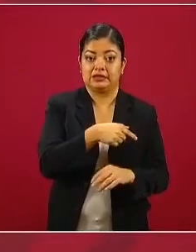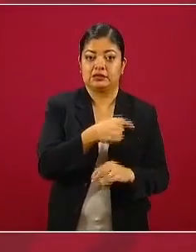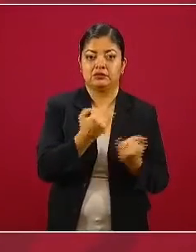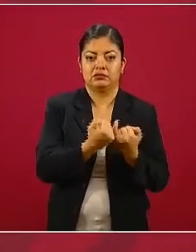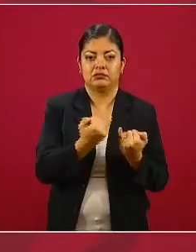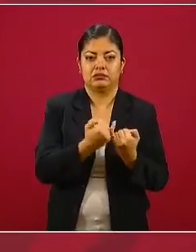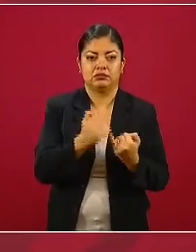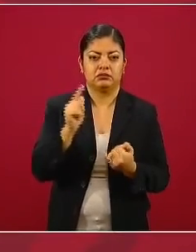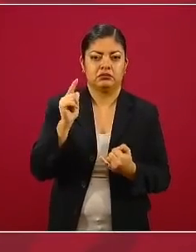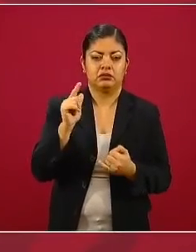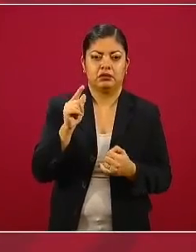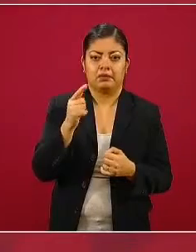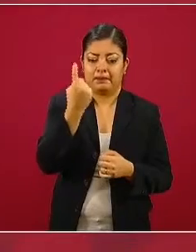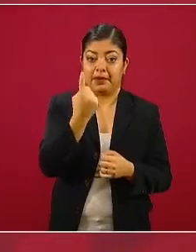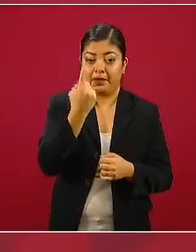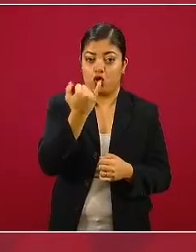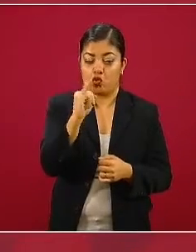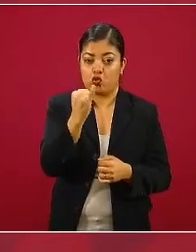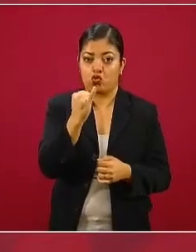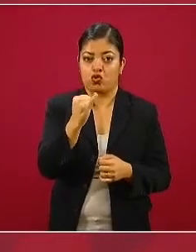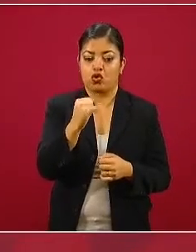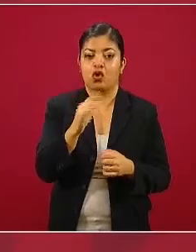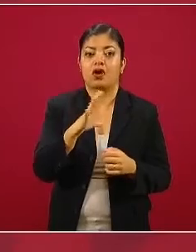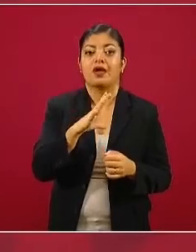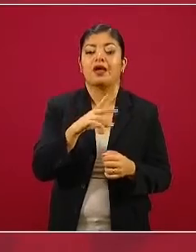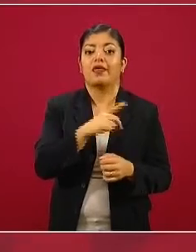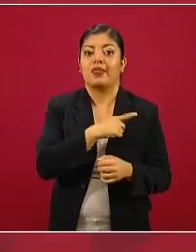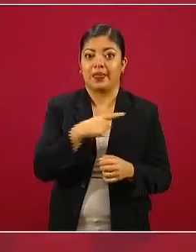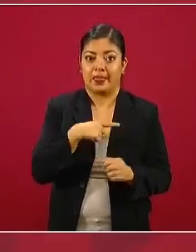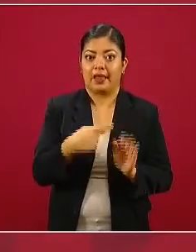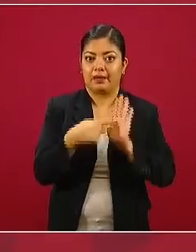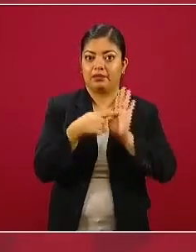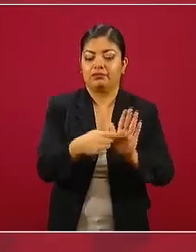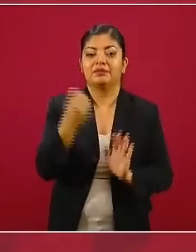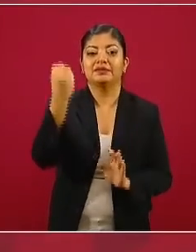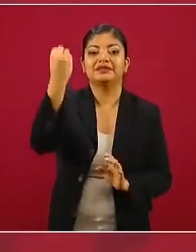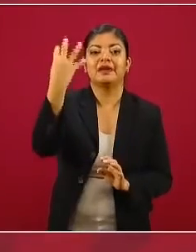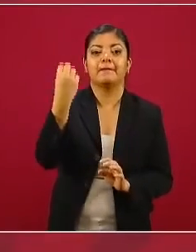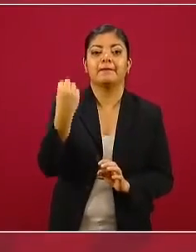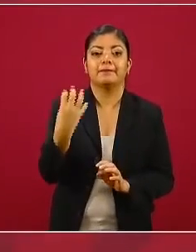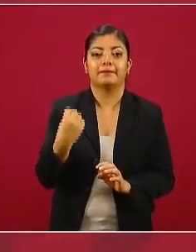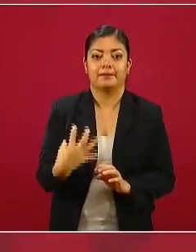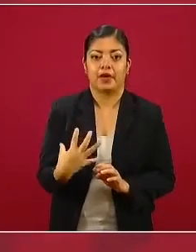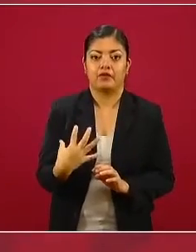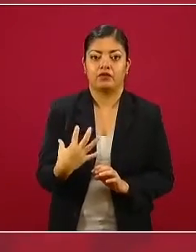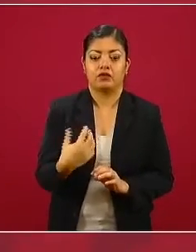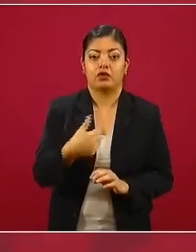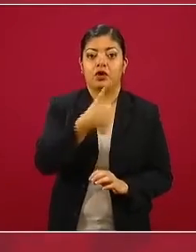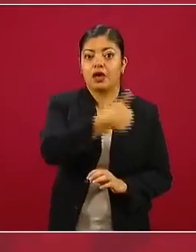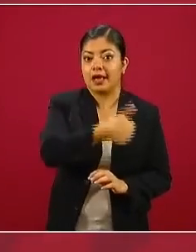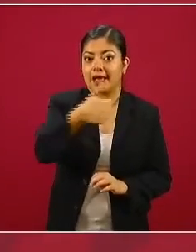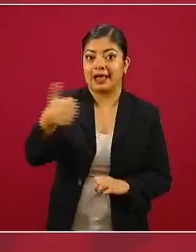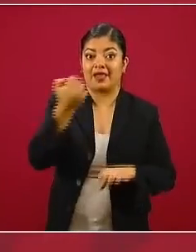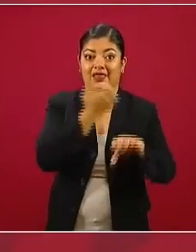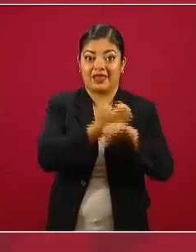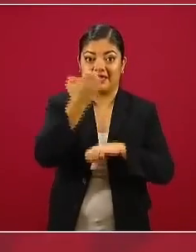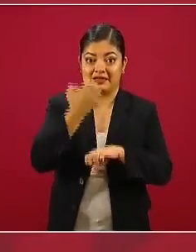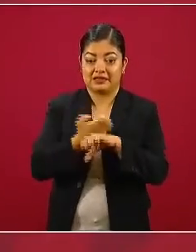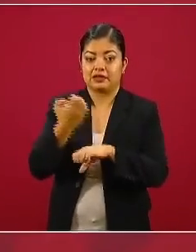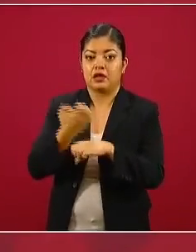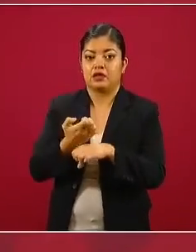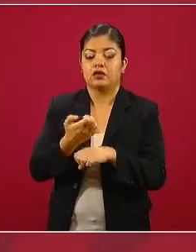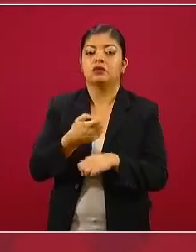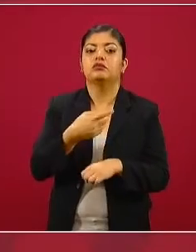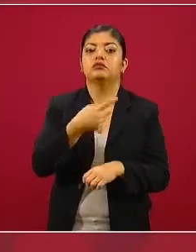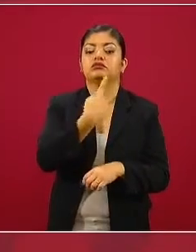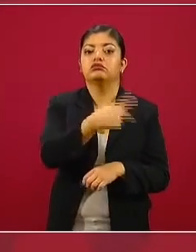anterior al lunes, primero de junio, mediante un semáforo que nos va a ir indicando en cada entidad federativa cuál